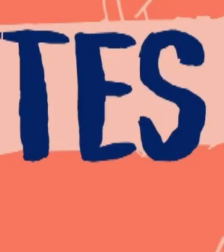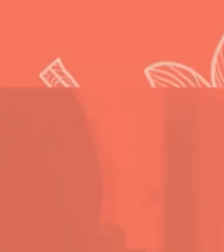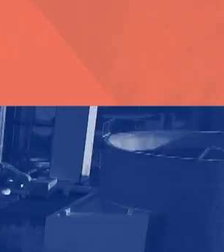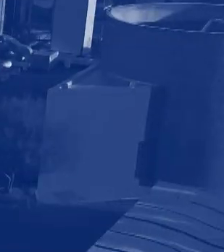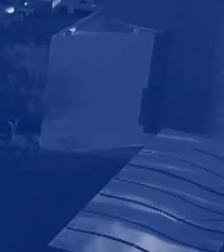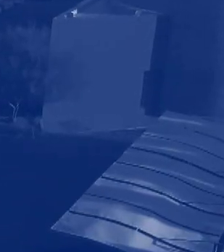¡Gracias! ¡Gracias! ¡Gracias!